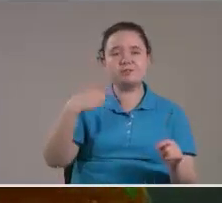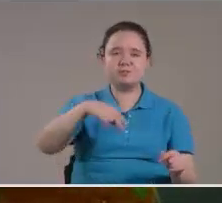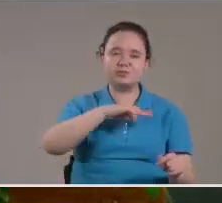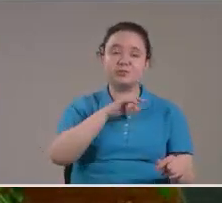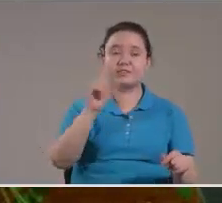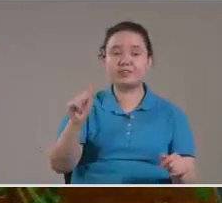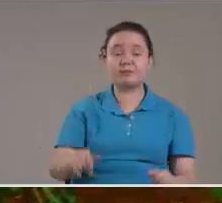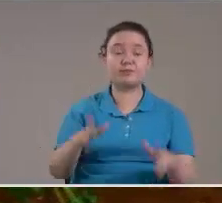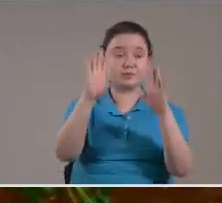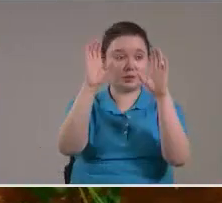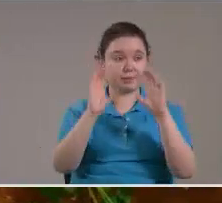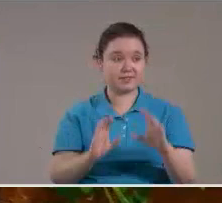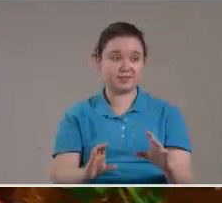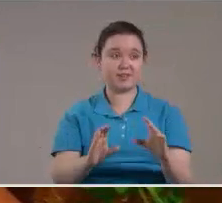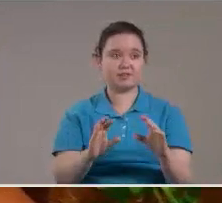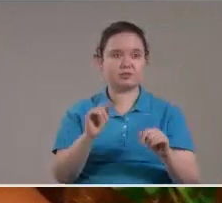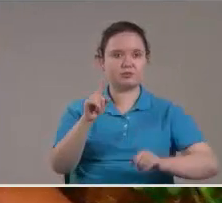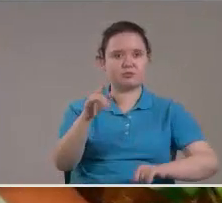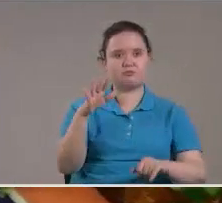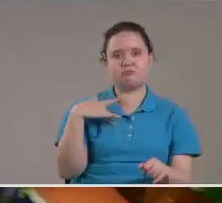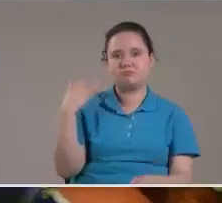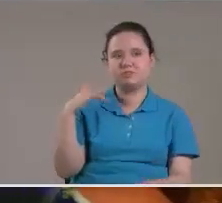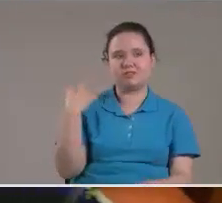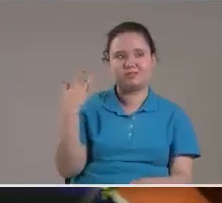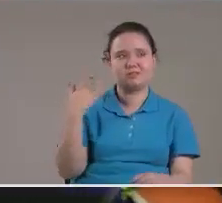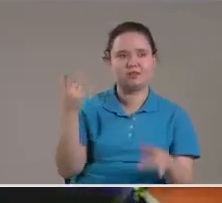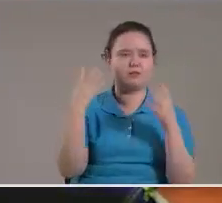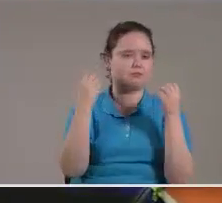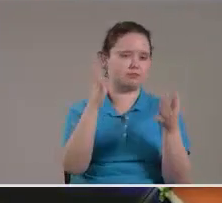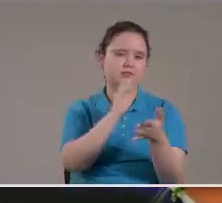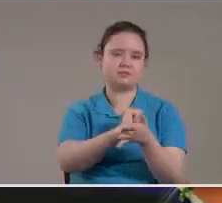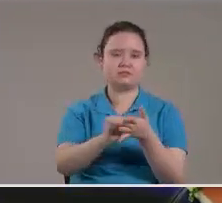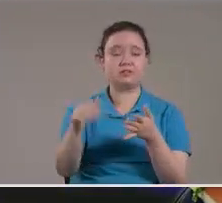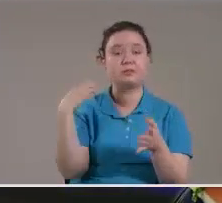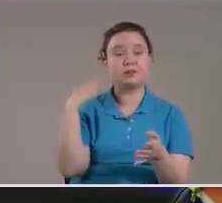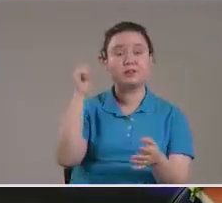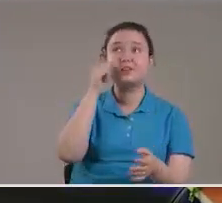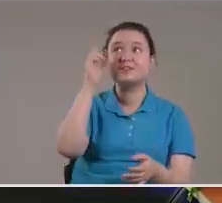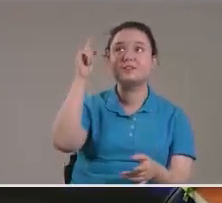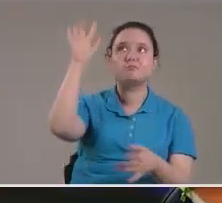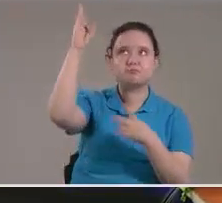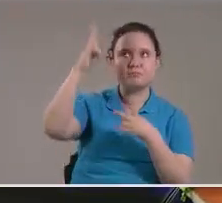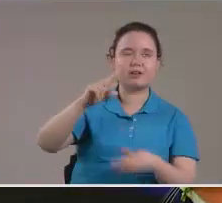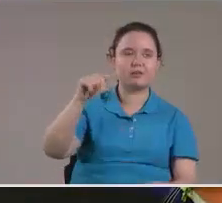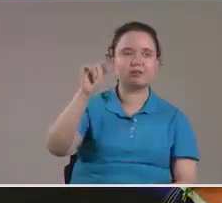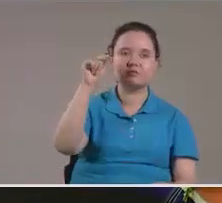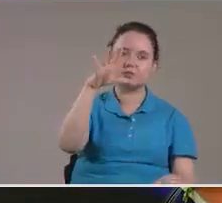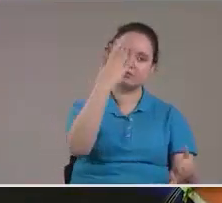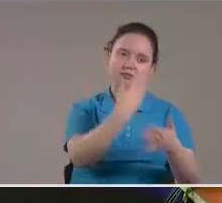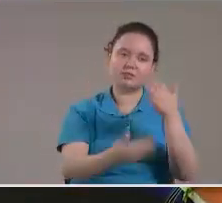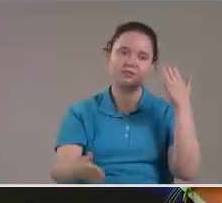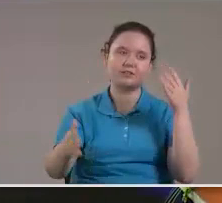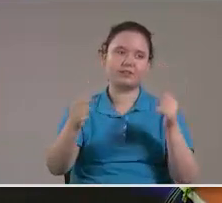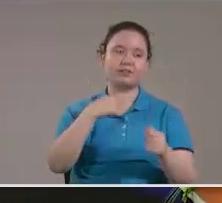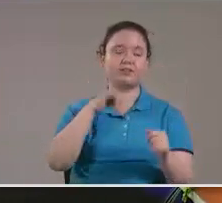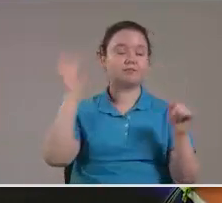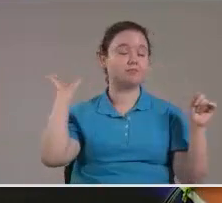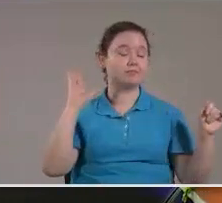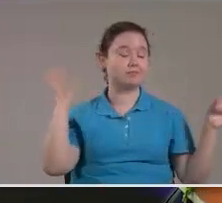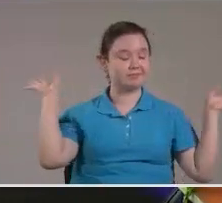capacitados O se siente Super consagrado Como para que Si el Señor Viene ahorita Te vas Te sale En la sala